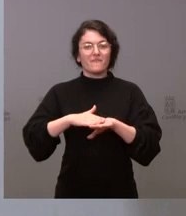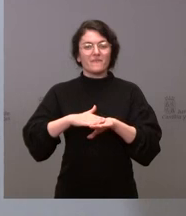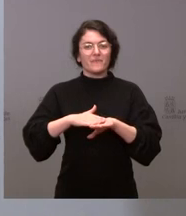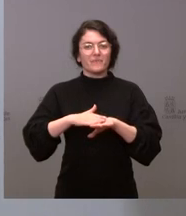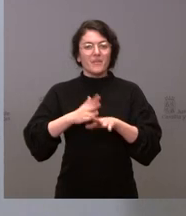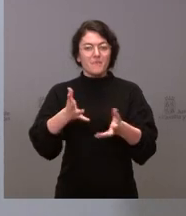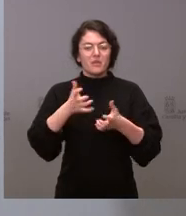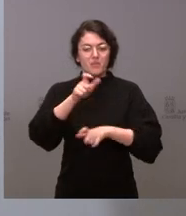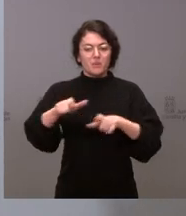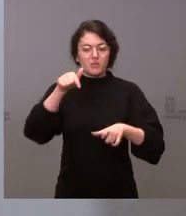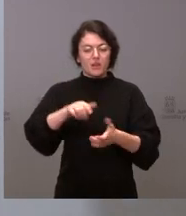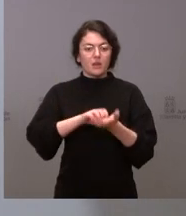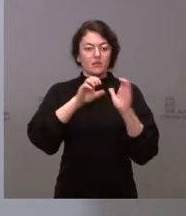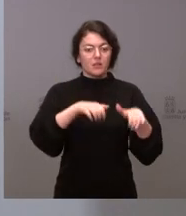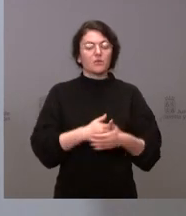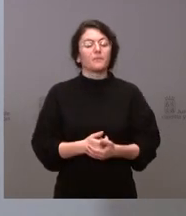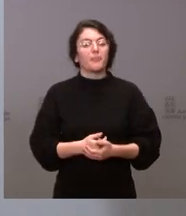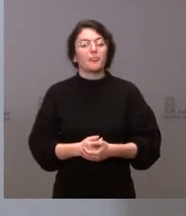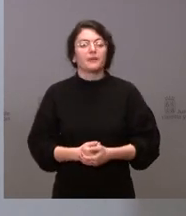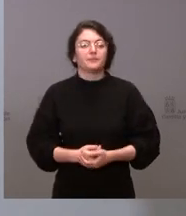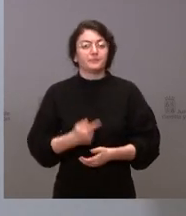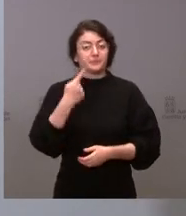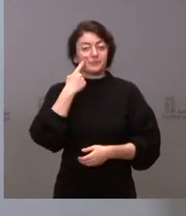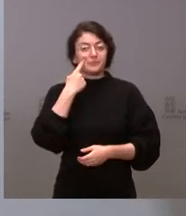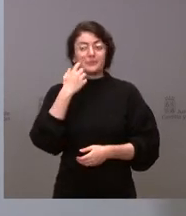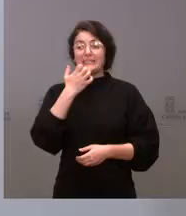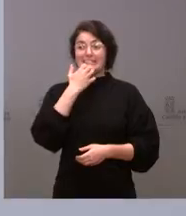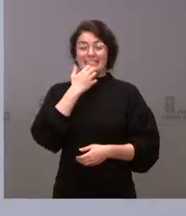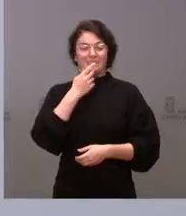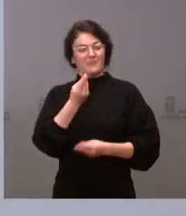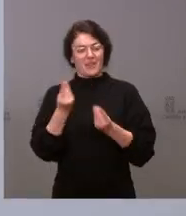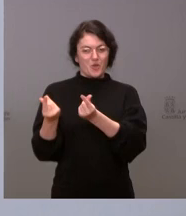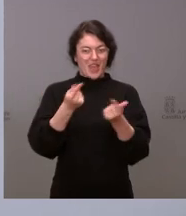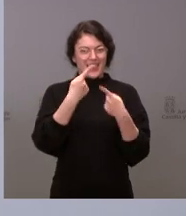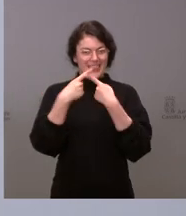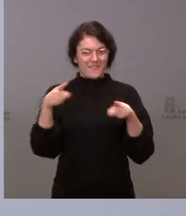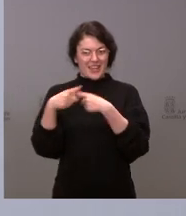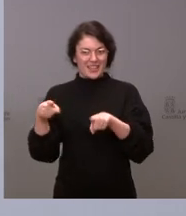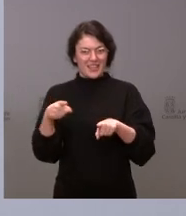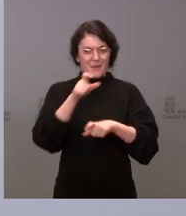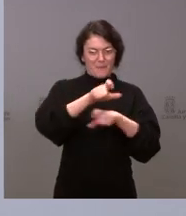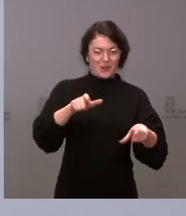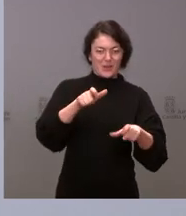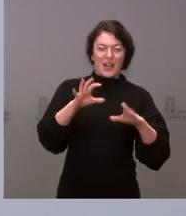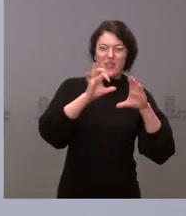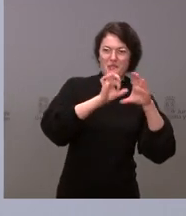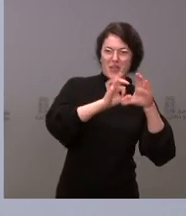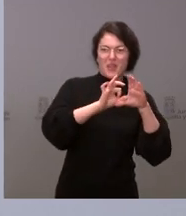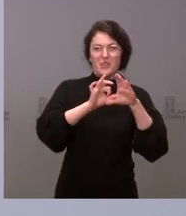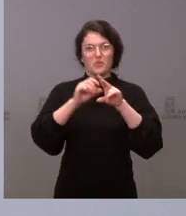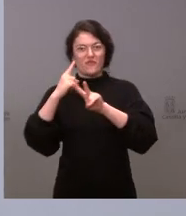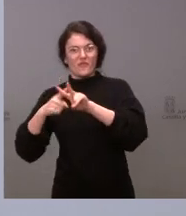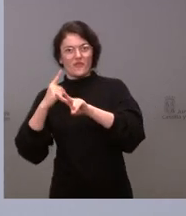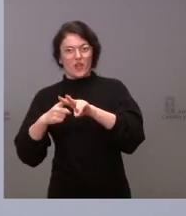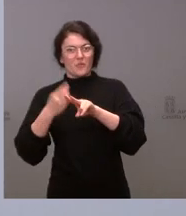Recuérdeme. Se ha notado mucha diferencia respecto a los consejeros y la vicepresidente de Ciudadanos. Sí, sí. Más allá de cualquier